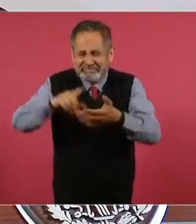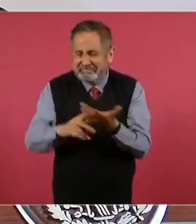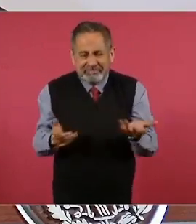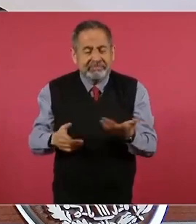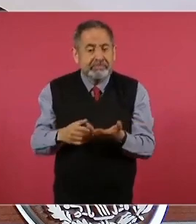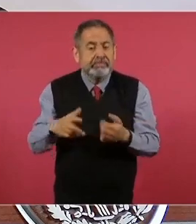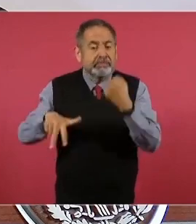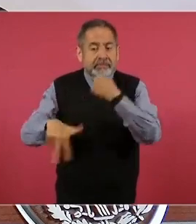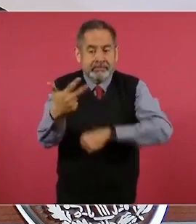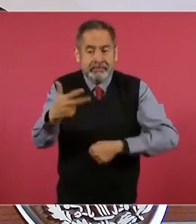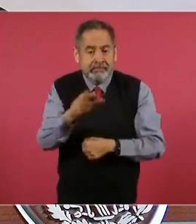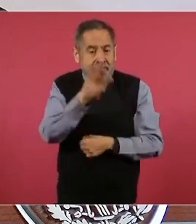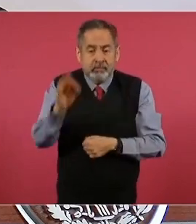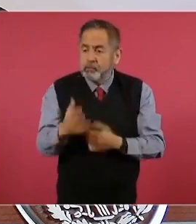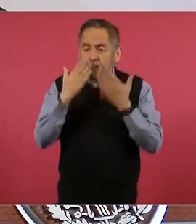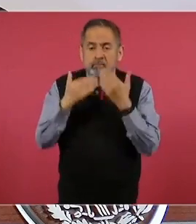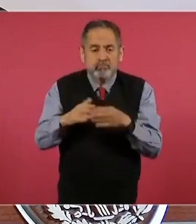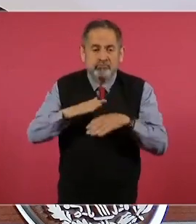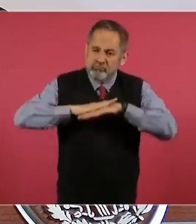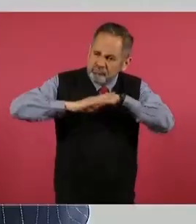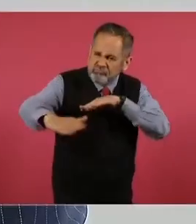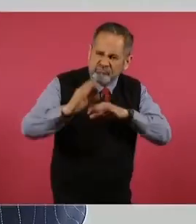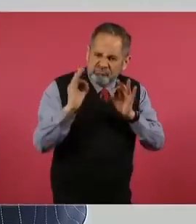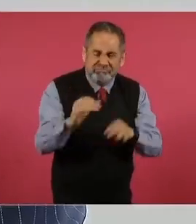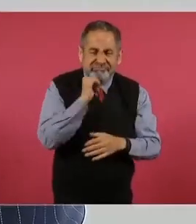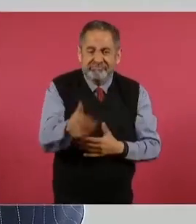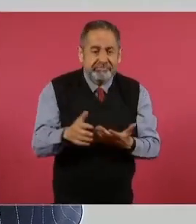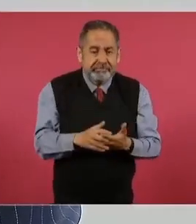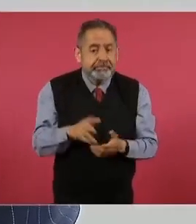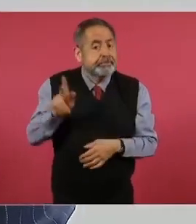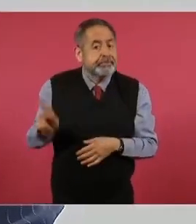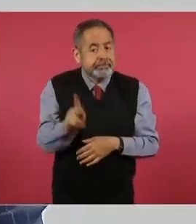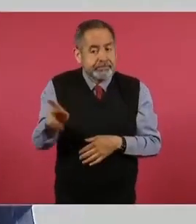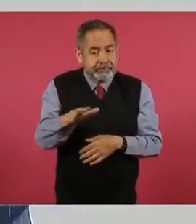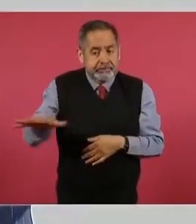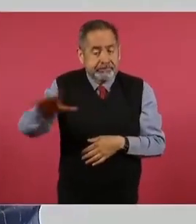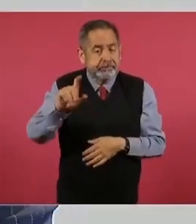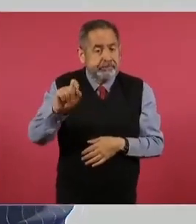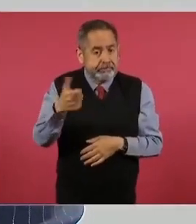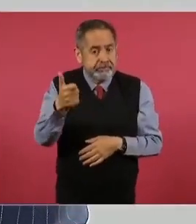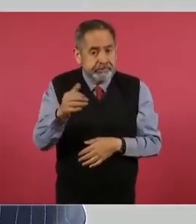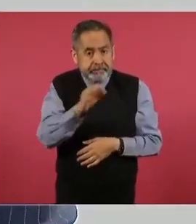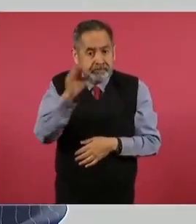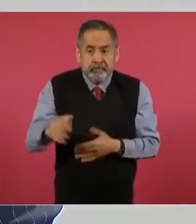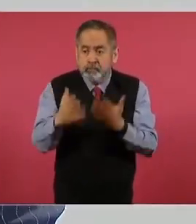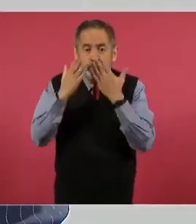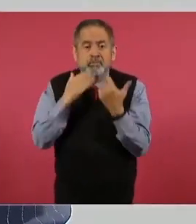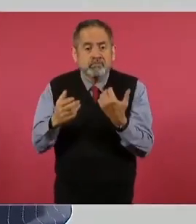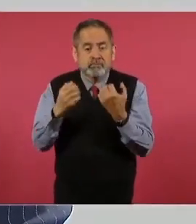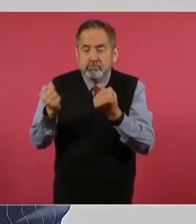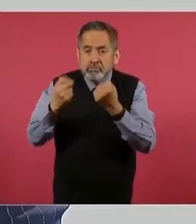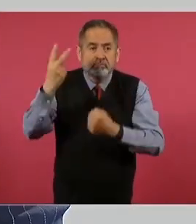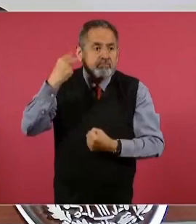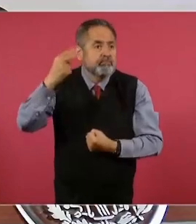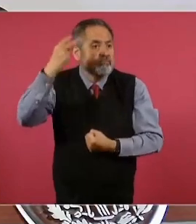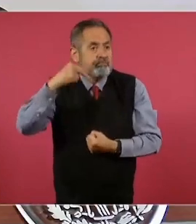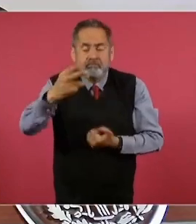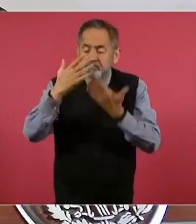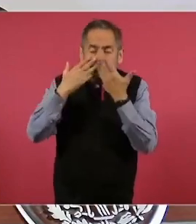Y en el ámbito rural, el veintiséis por ciento de las personas no cuenta con transporte público foráneo.